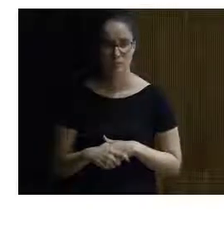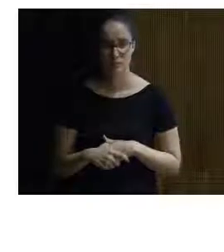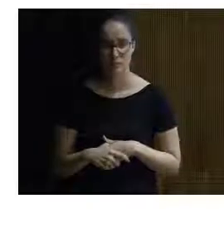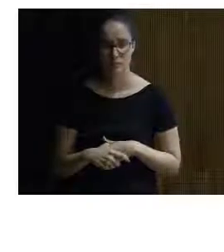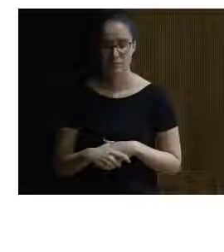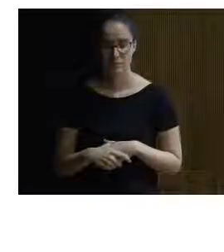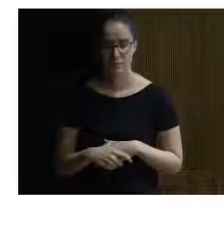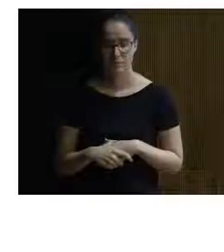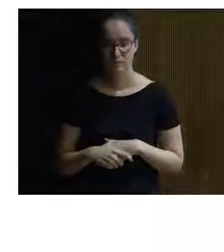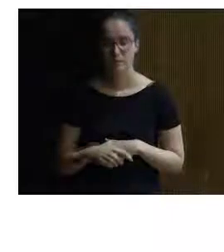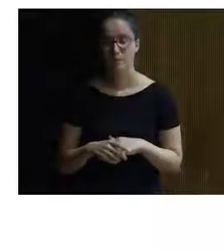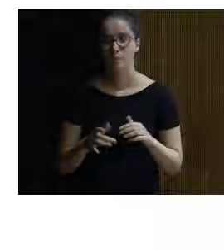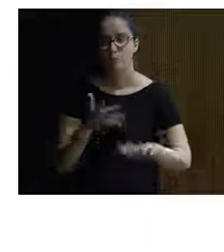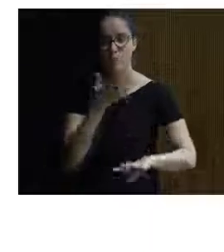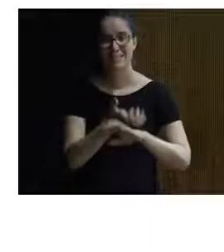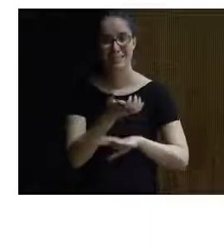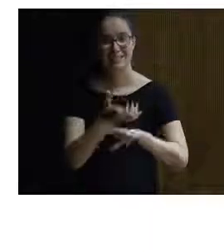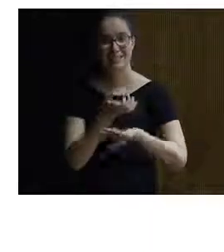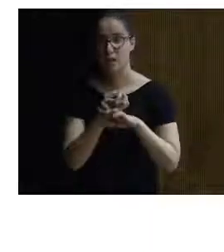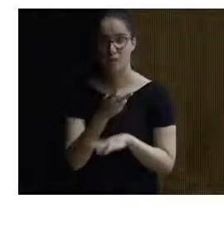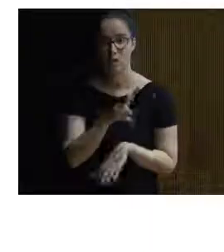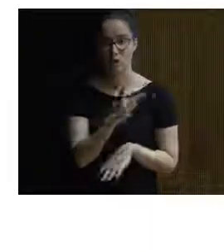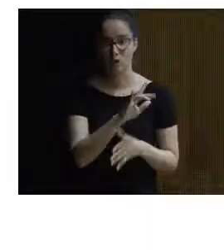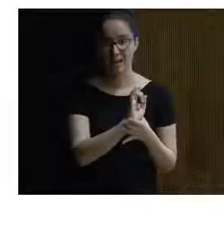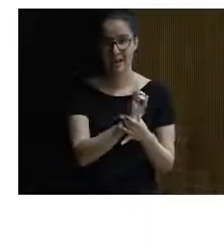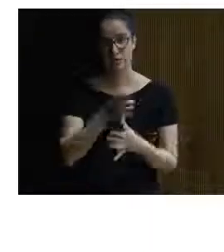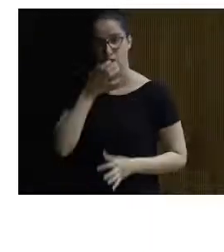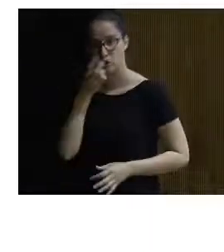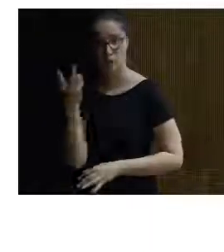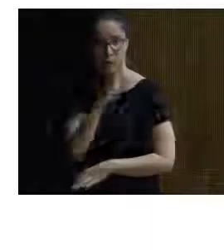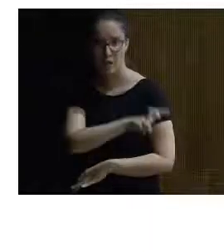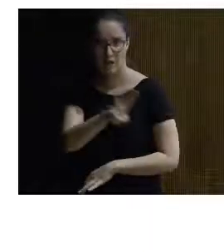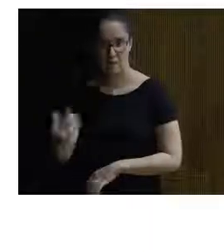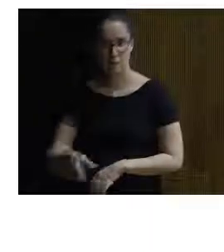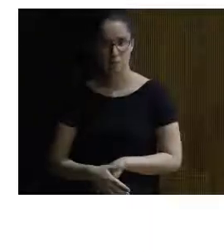Vale, lo decía, pues tendréis para descargarlo en las dos plataformas.